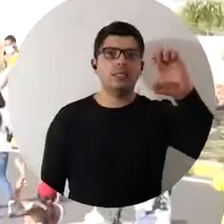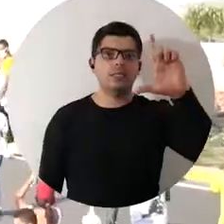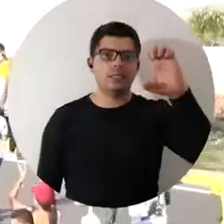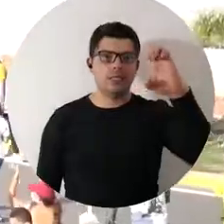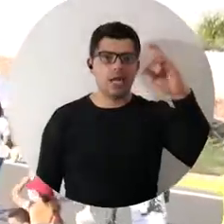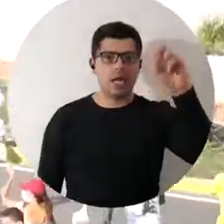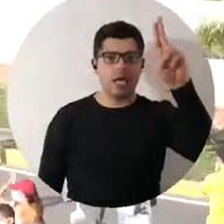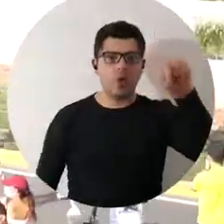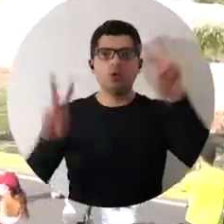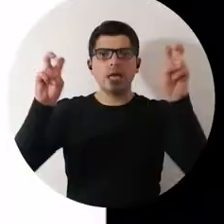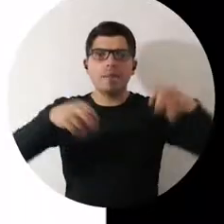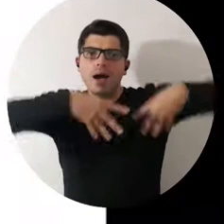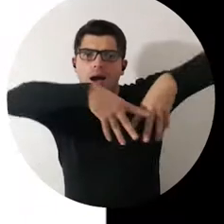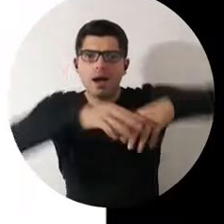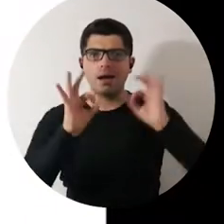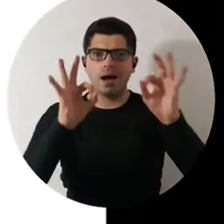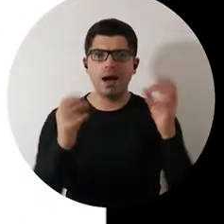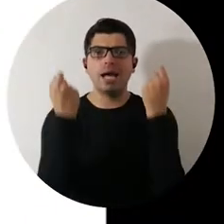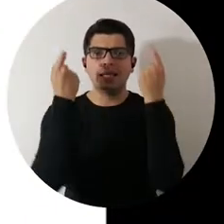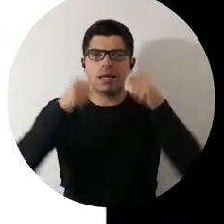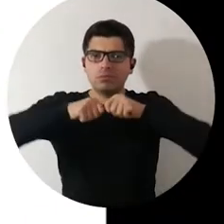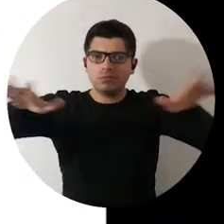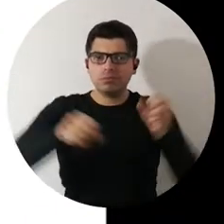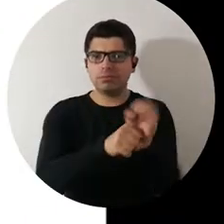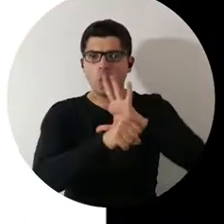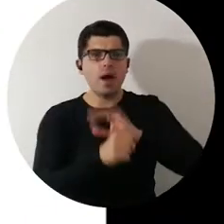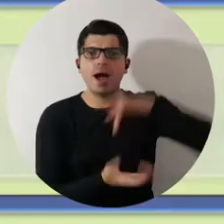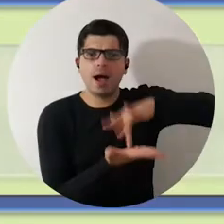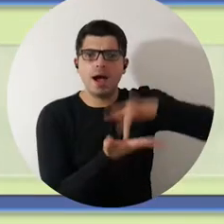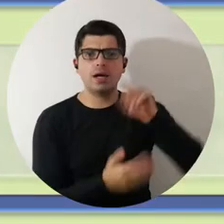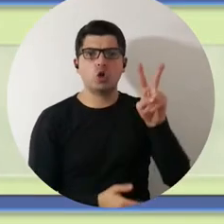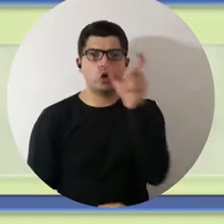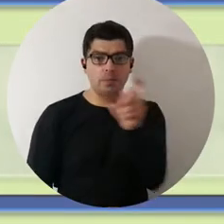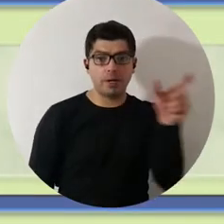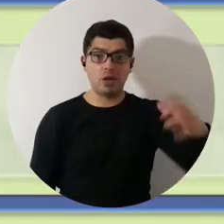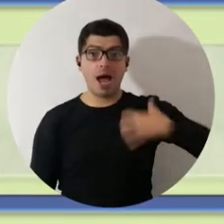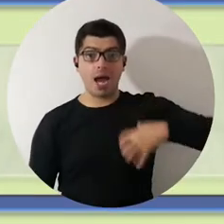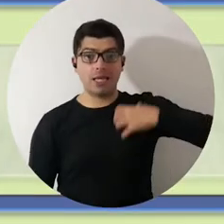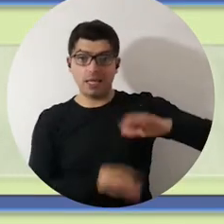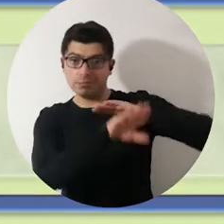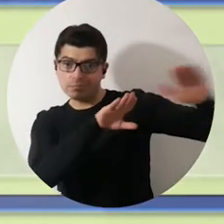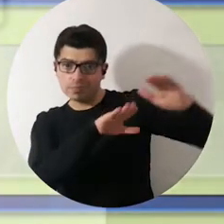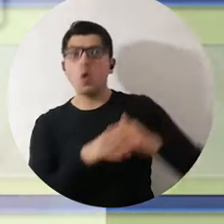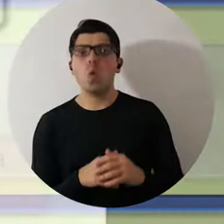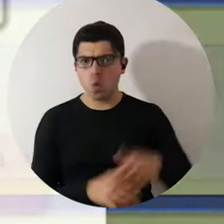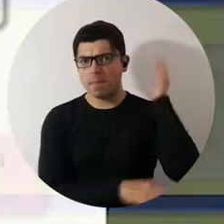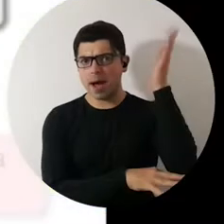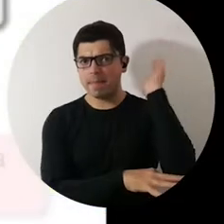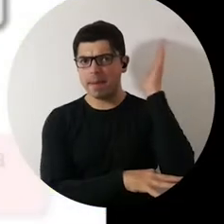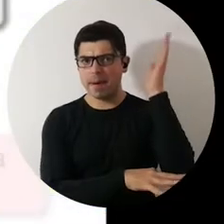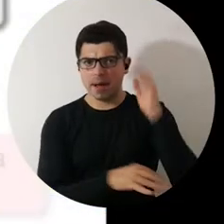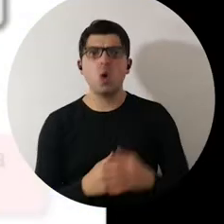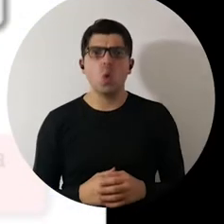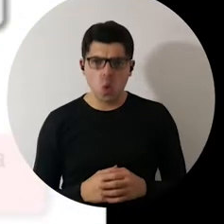Seguras, Entendamos la Propagación del COVID, la cual tuvo la participación de dos invitados provenientes de Argentina que